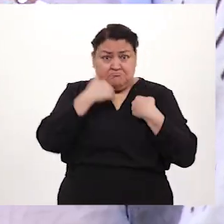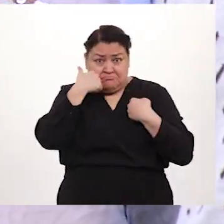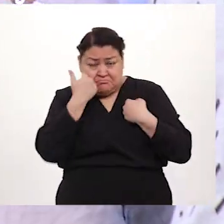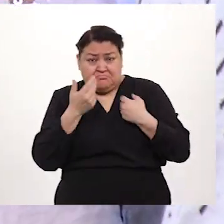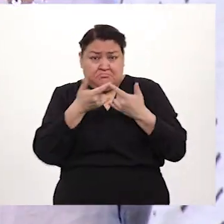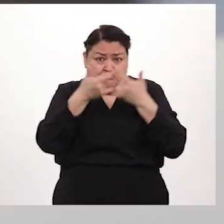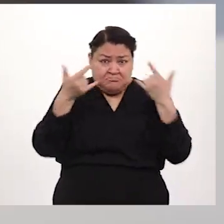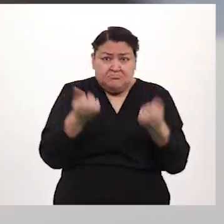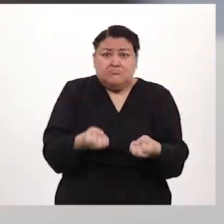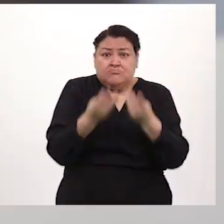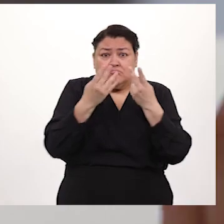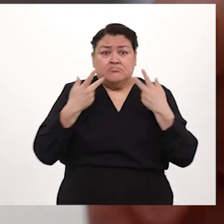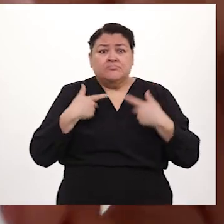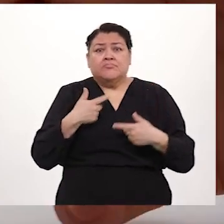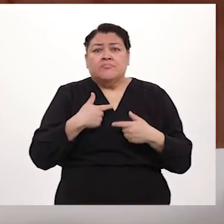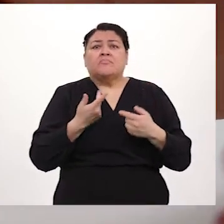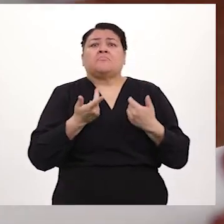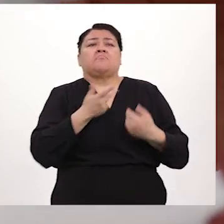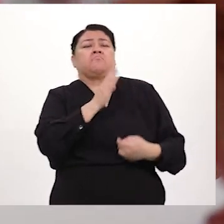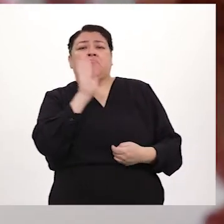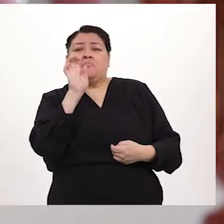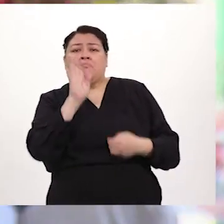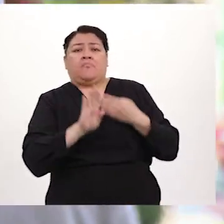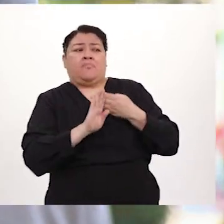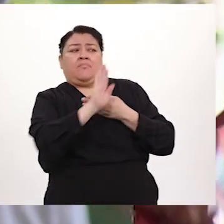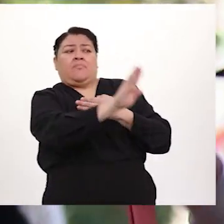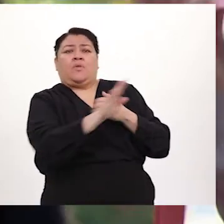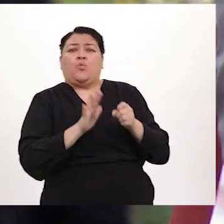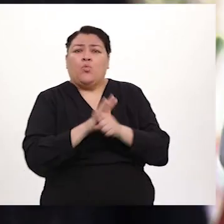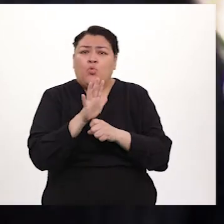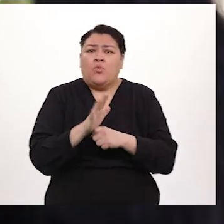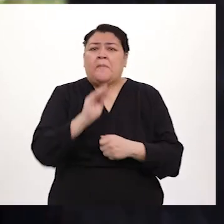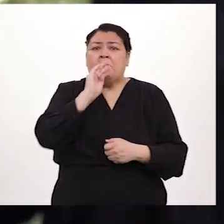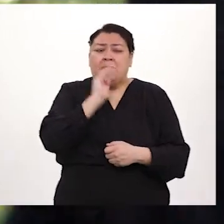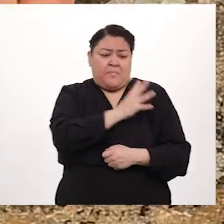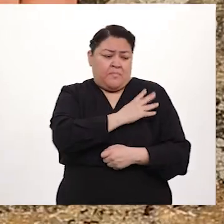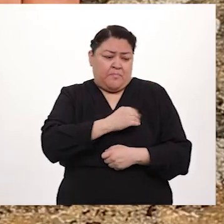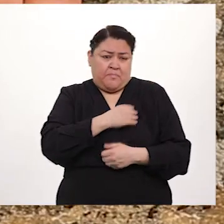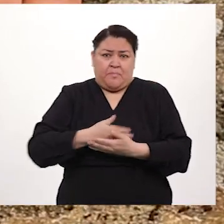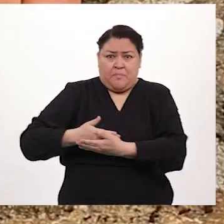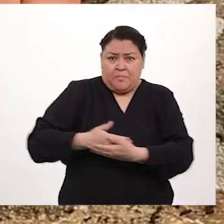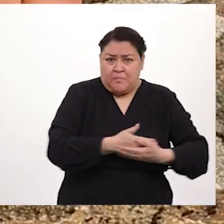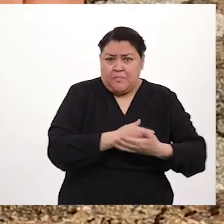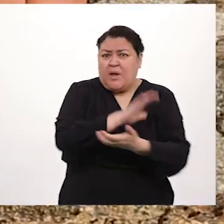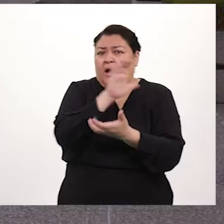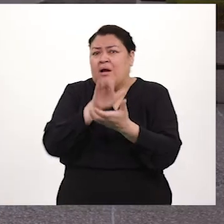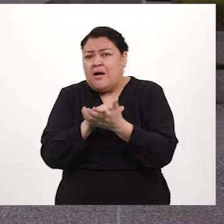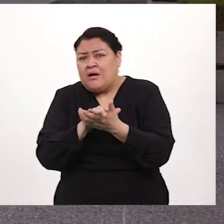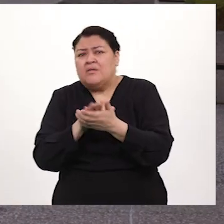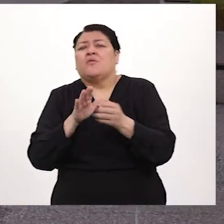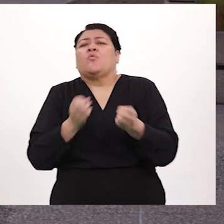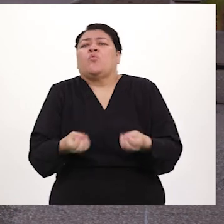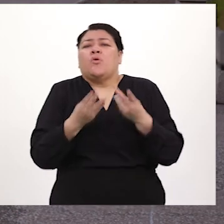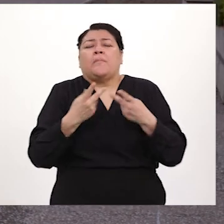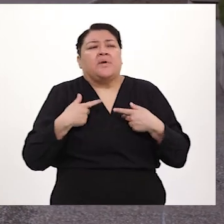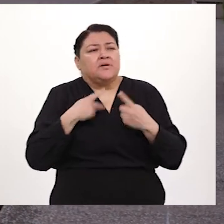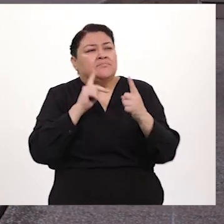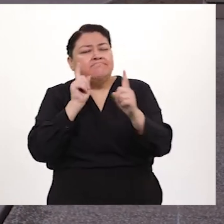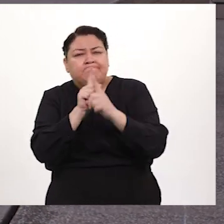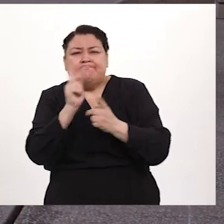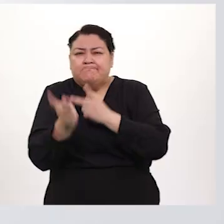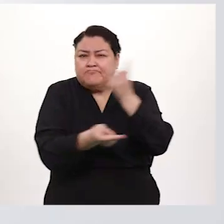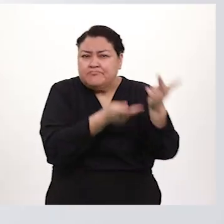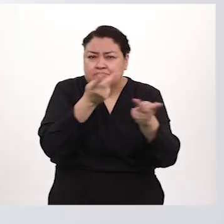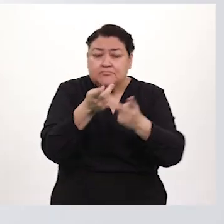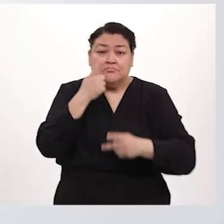la historia de embarazos, el uso de métodos anticonceptivos, la salud materno-infantil y la nupcialidad. El INEGI,